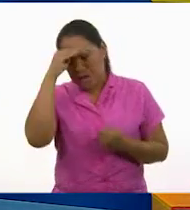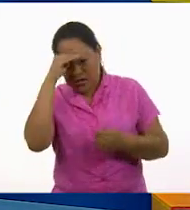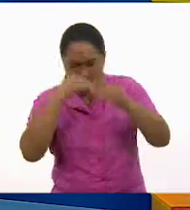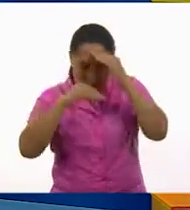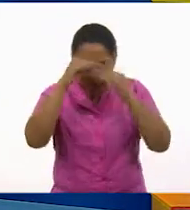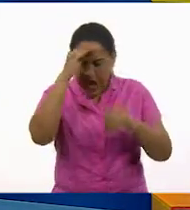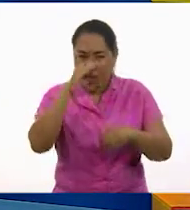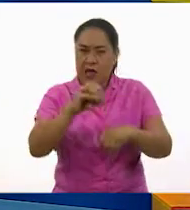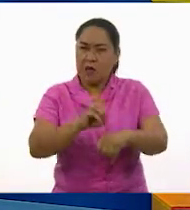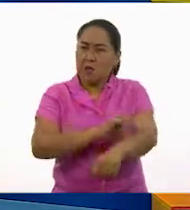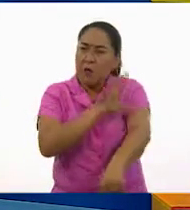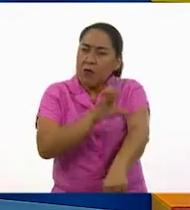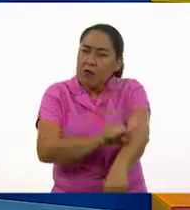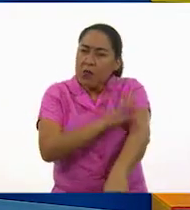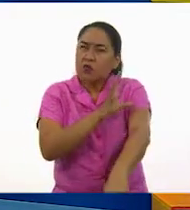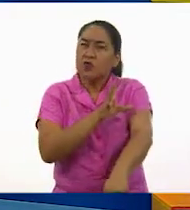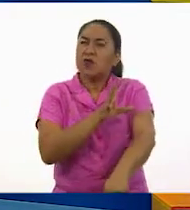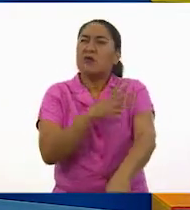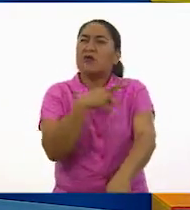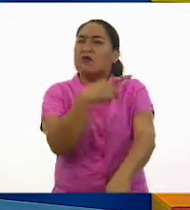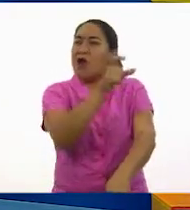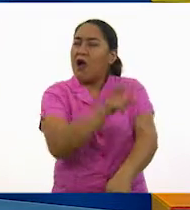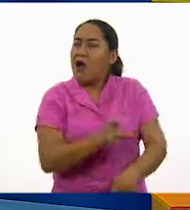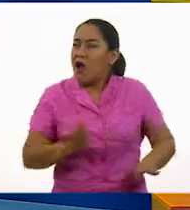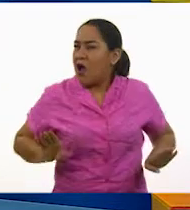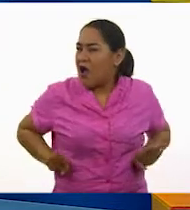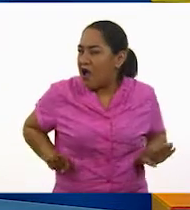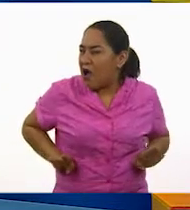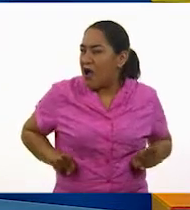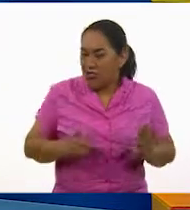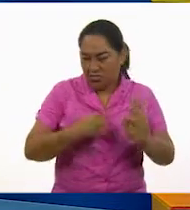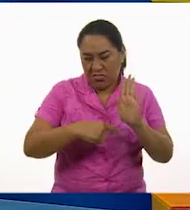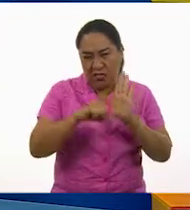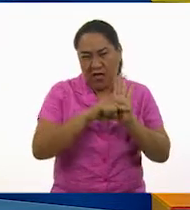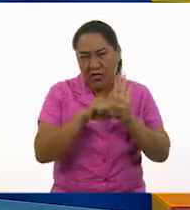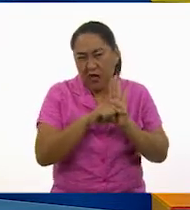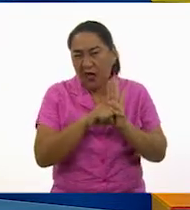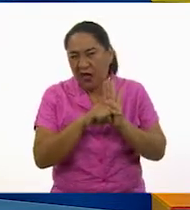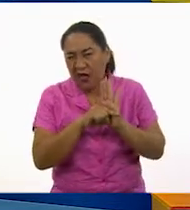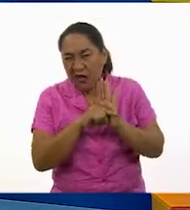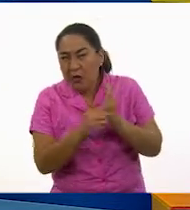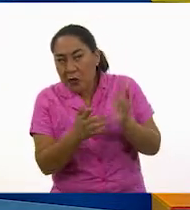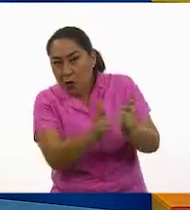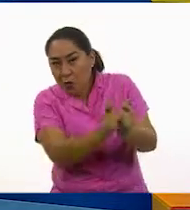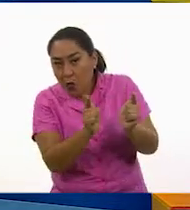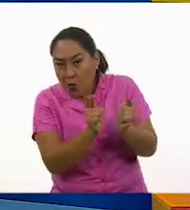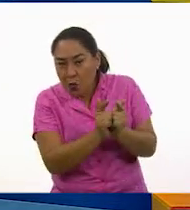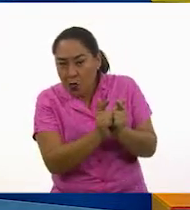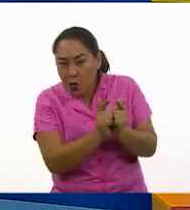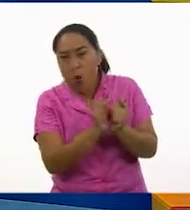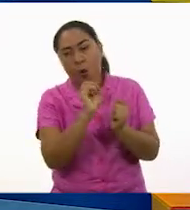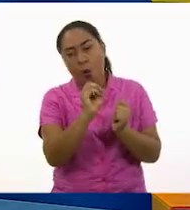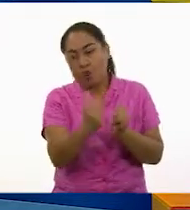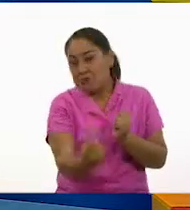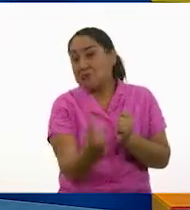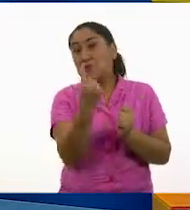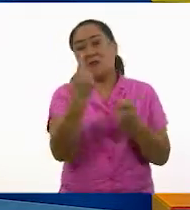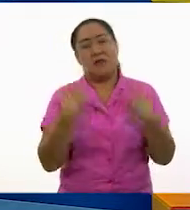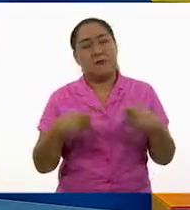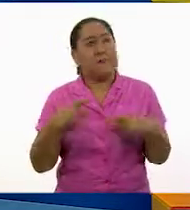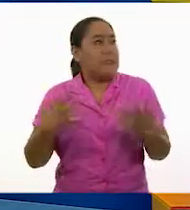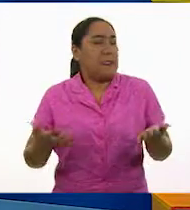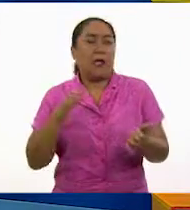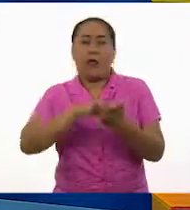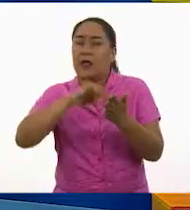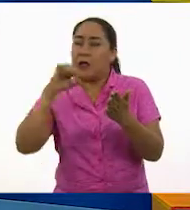actitudes de carácter negativo sobre un grupo o una persona. Por ejemplo, hablar